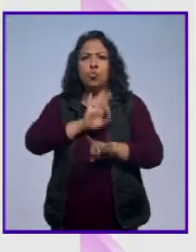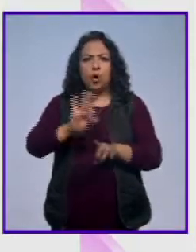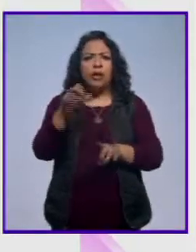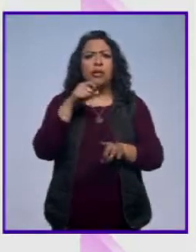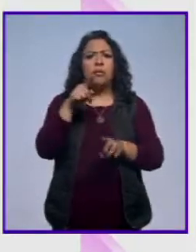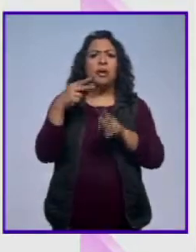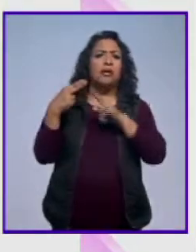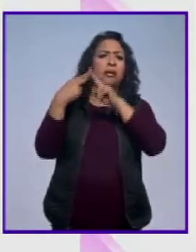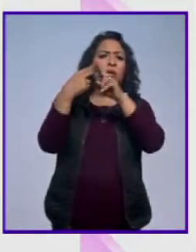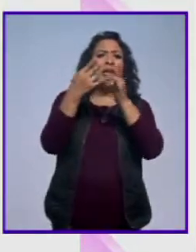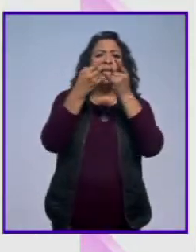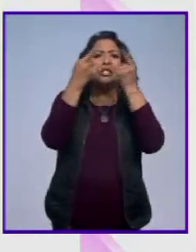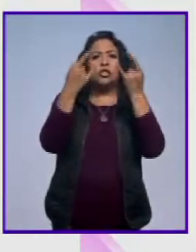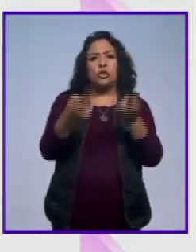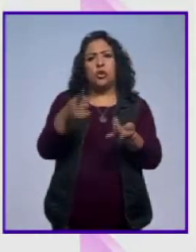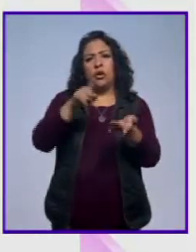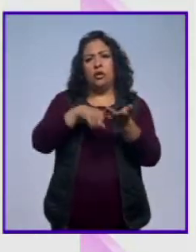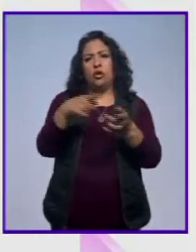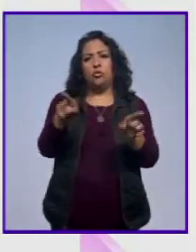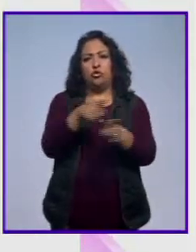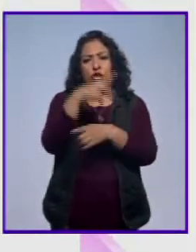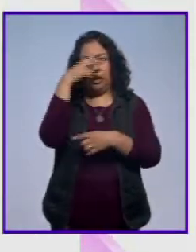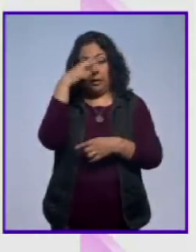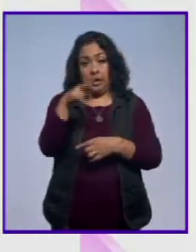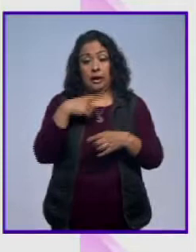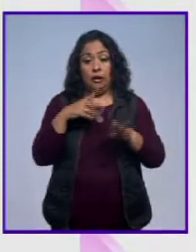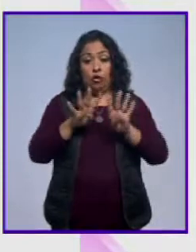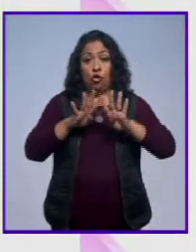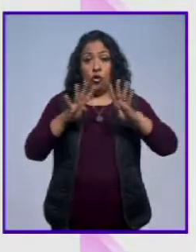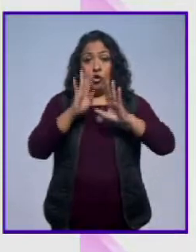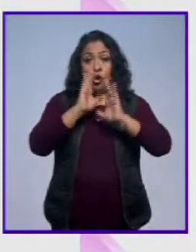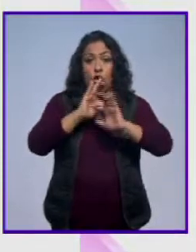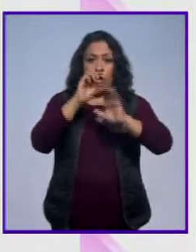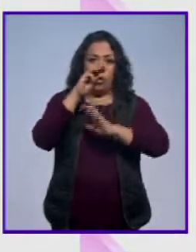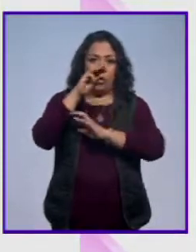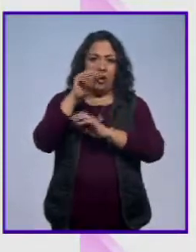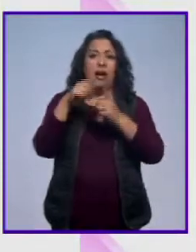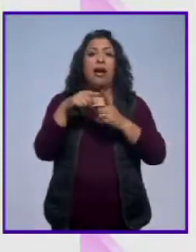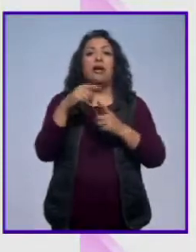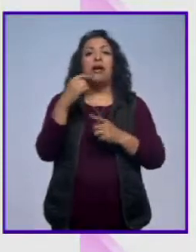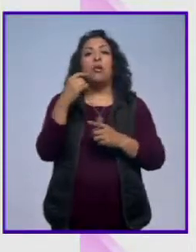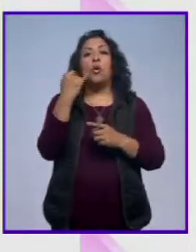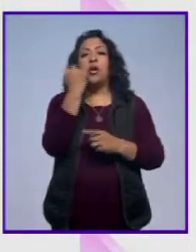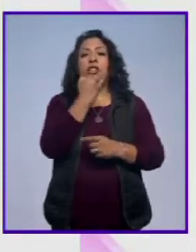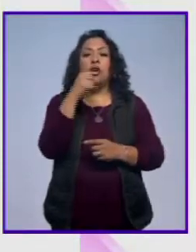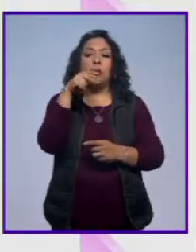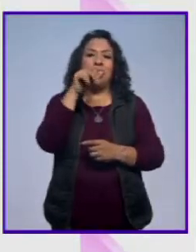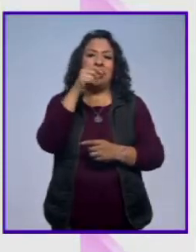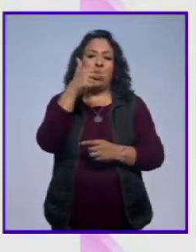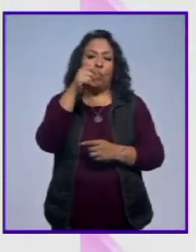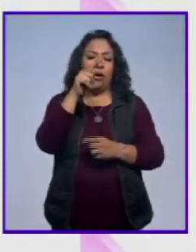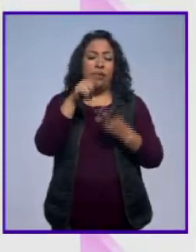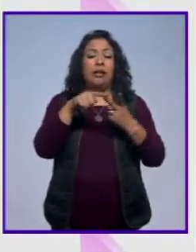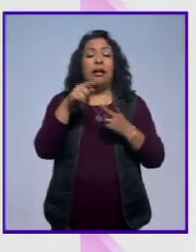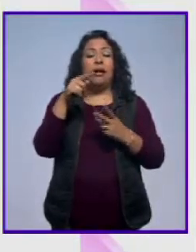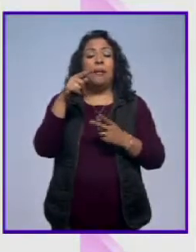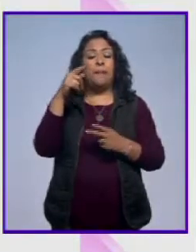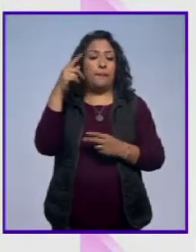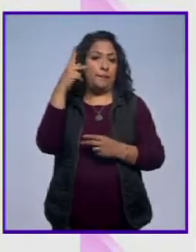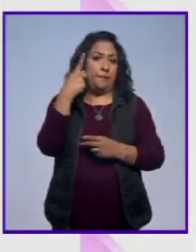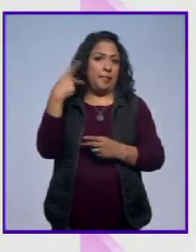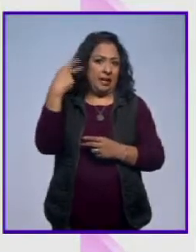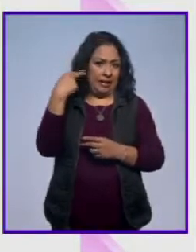a través de la música mexicana, el coro de madrigalistas interpretará temas en Náhuatl, del periodo virreinal de la Nueva España y de